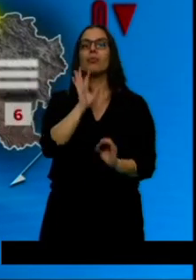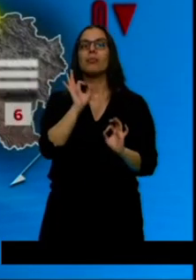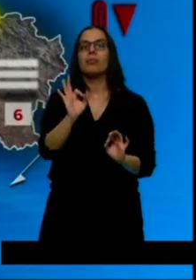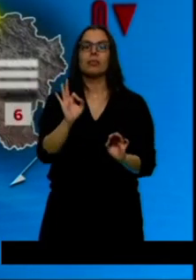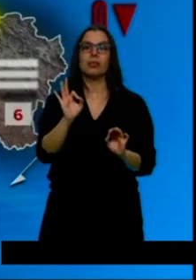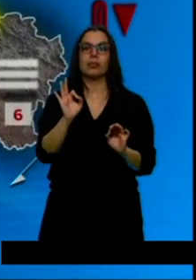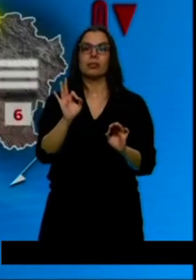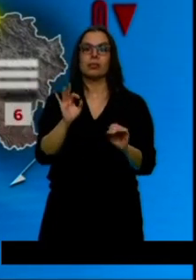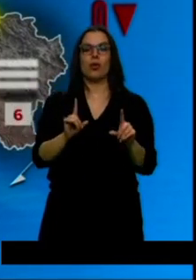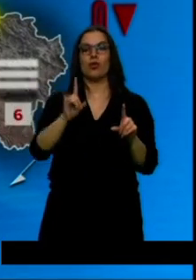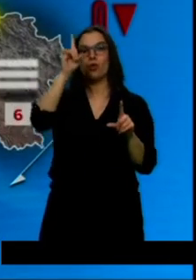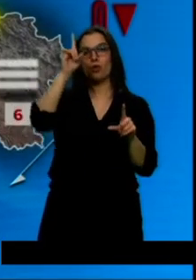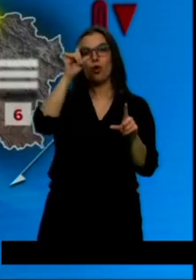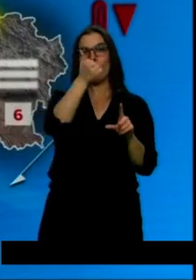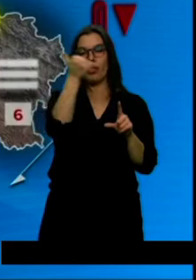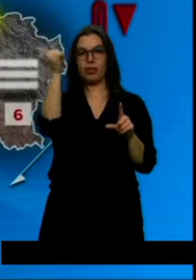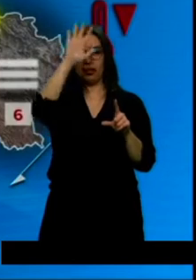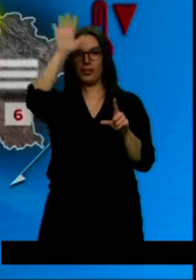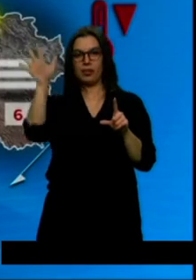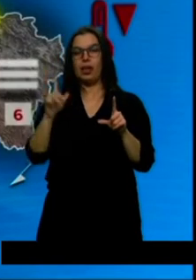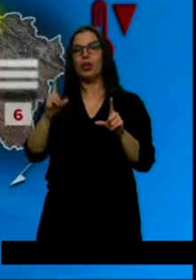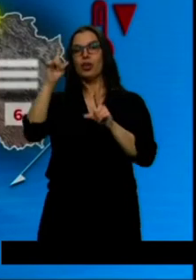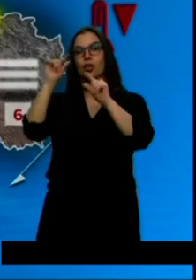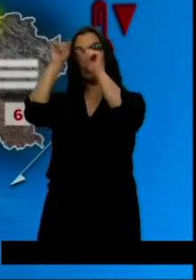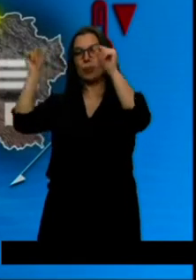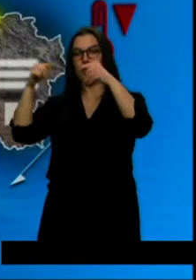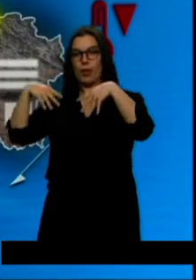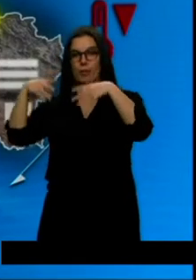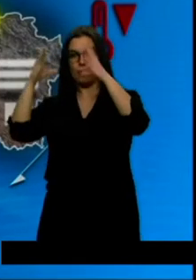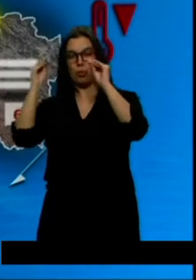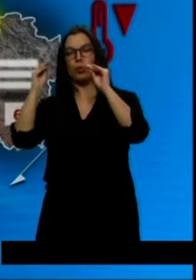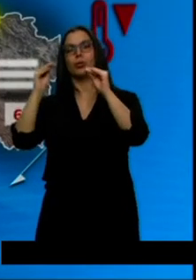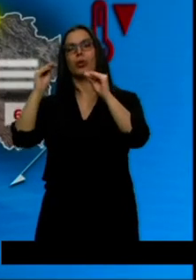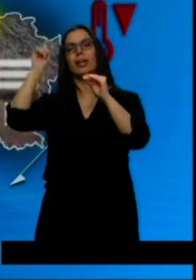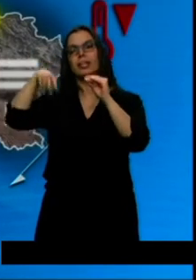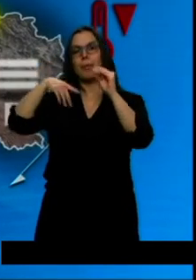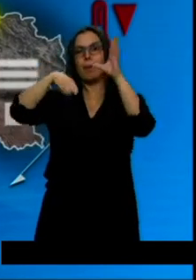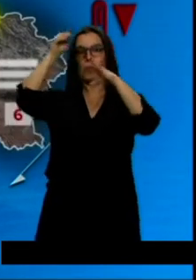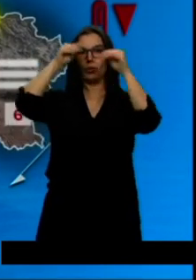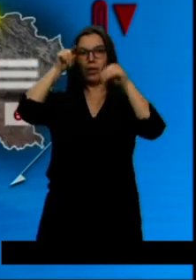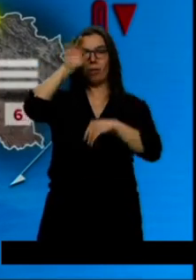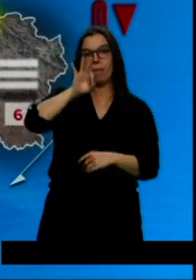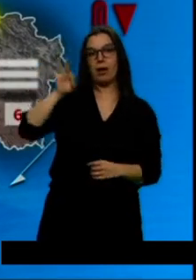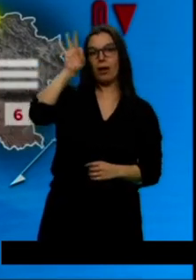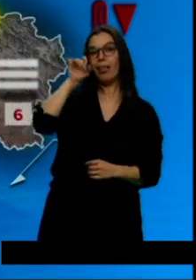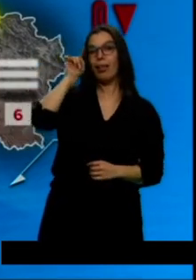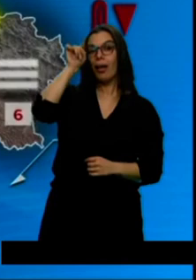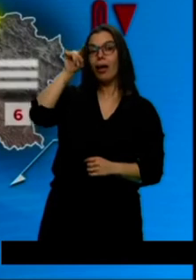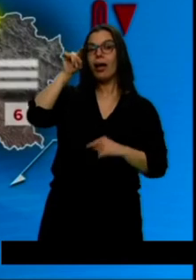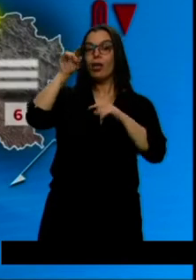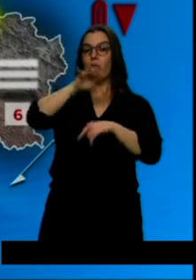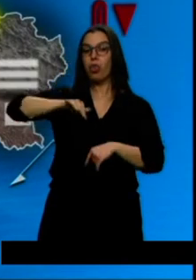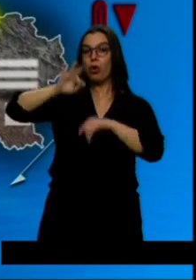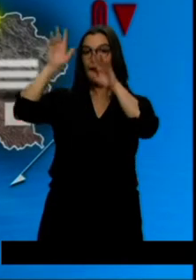nordeste, especialmente al norte de la provincia de Burgos y también en la montaña Valentina. Allí la cota de nieve al final del día podría